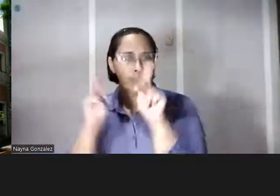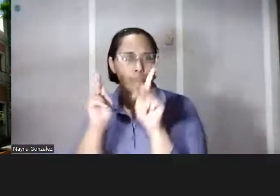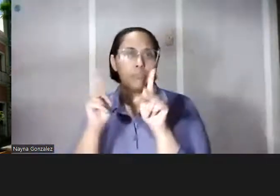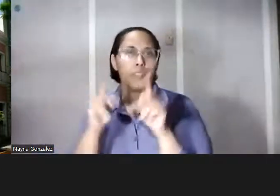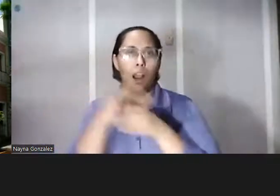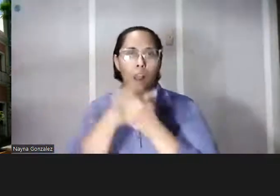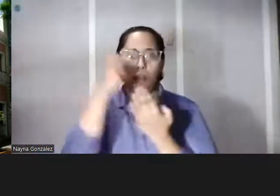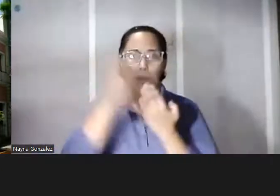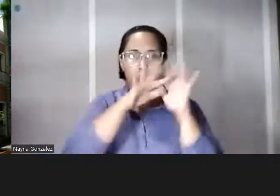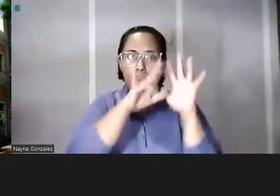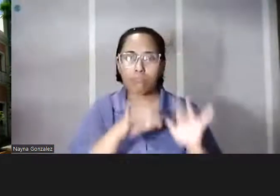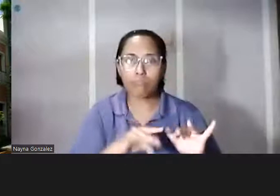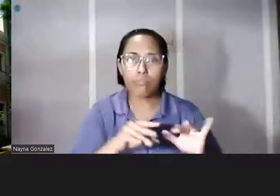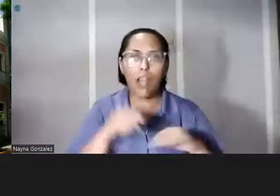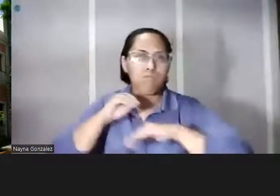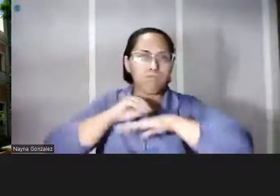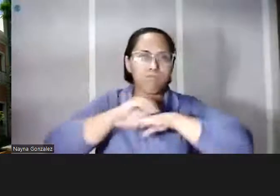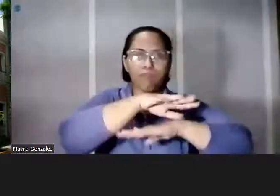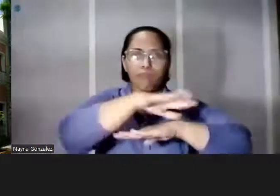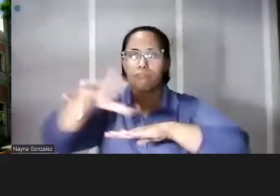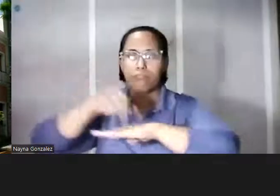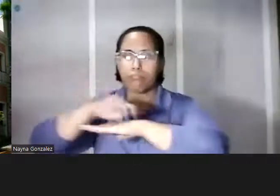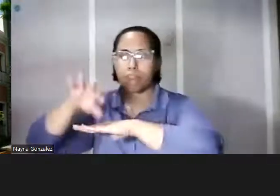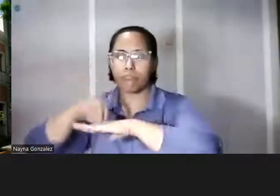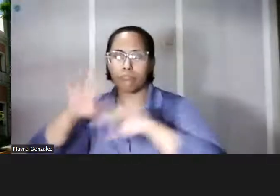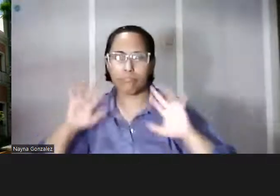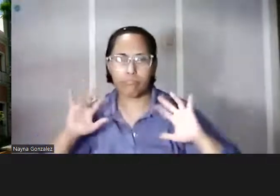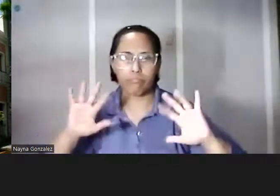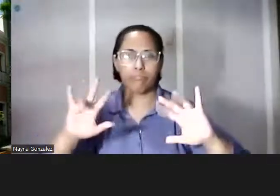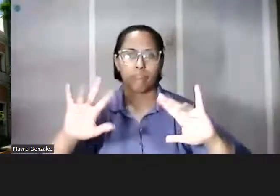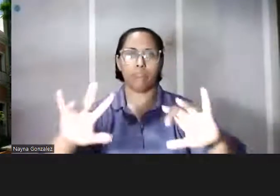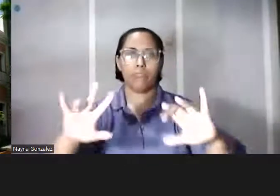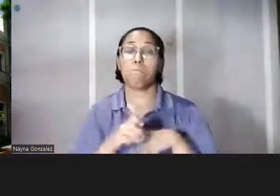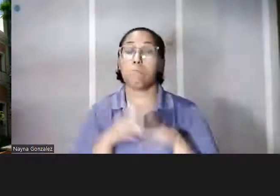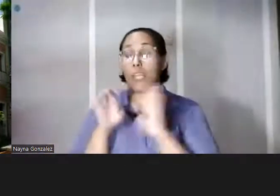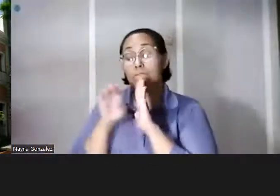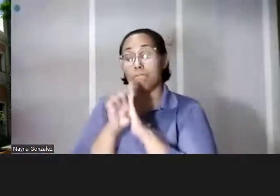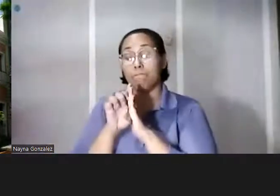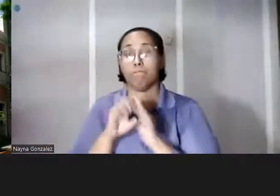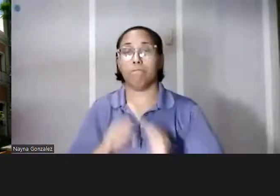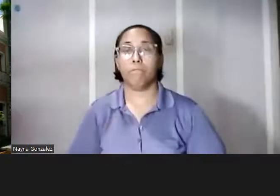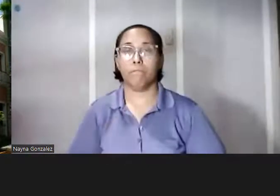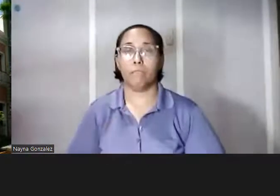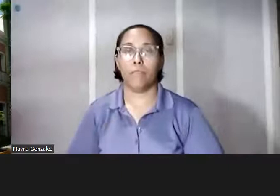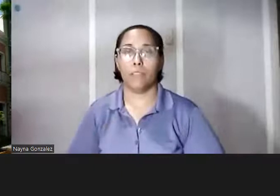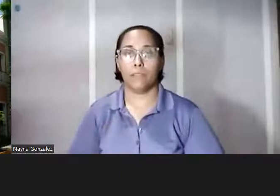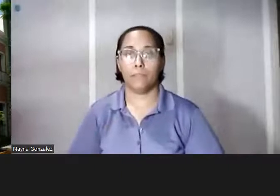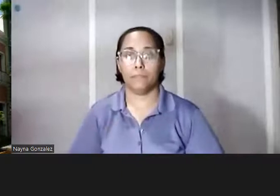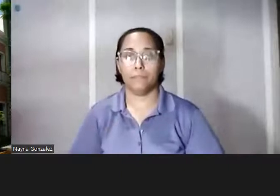permitirá diversificarla. Y ahí está el ejemplo, ¿verdad? Un ejemplo muy